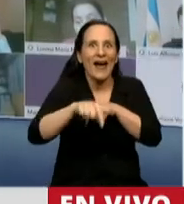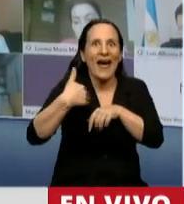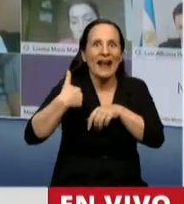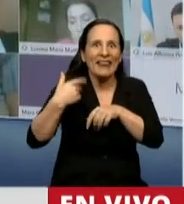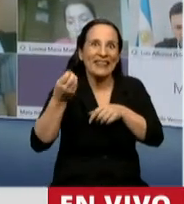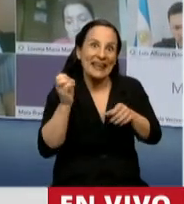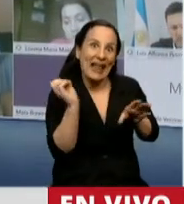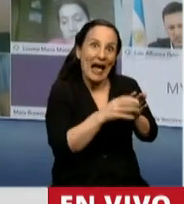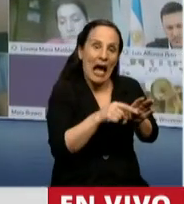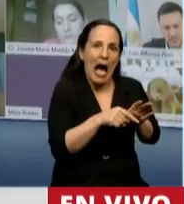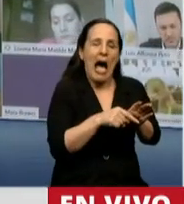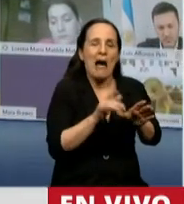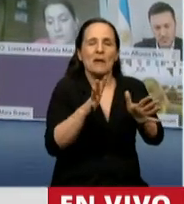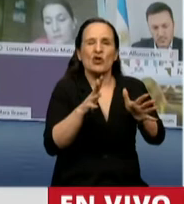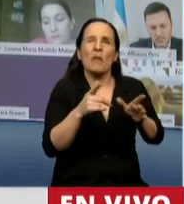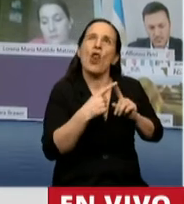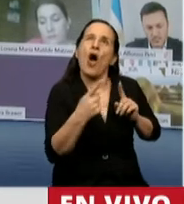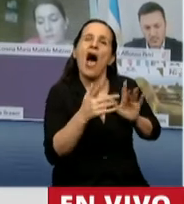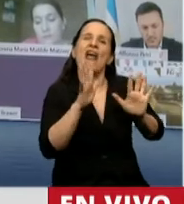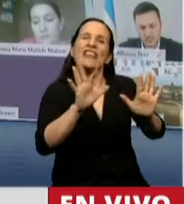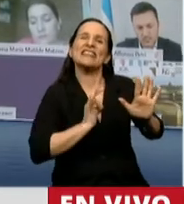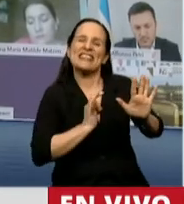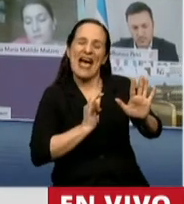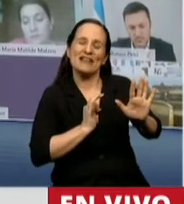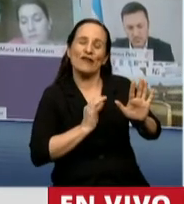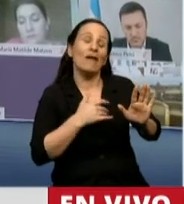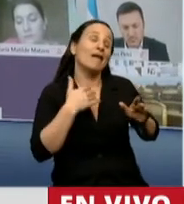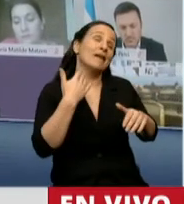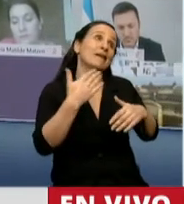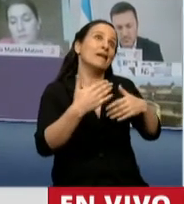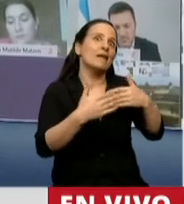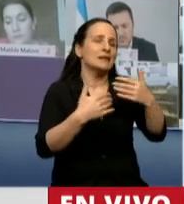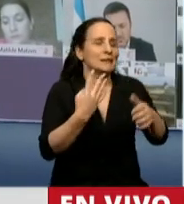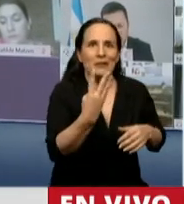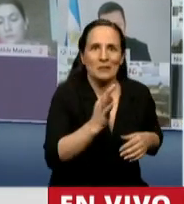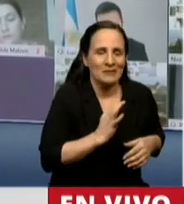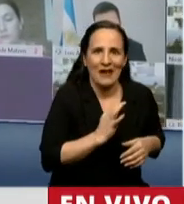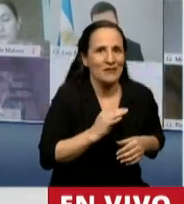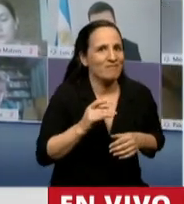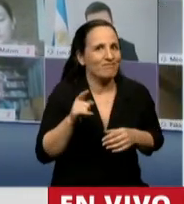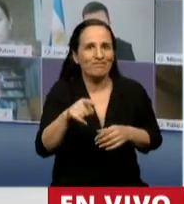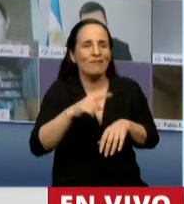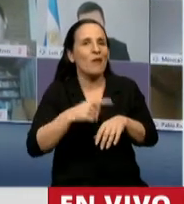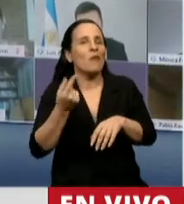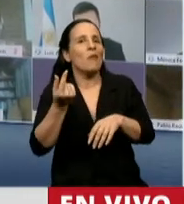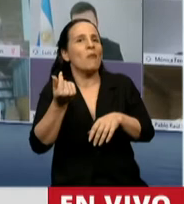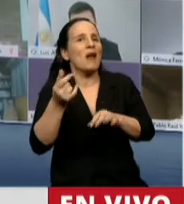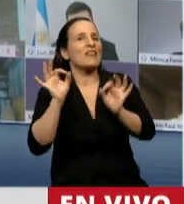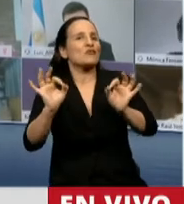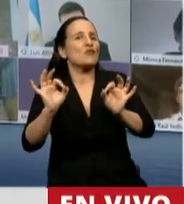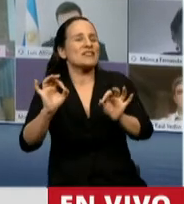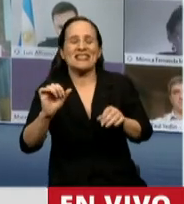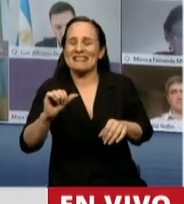10 años, nos damos cuenta, 4 años después, que ese blanqueo fue insuficiente para poder cumplir con estas